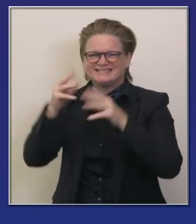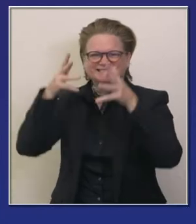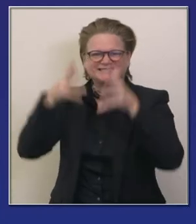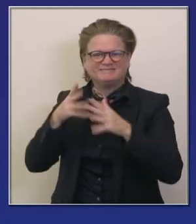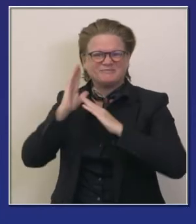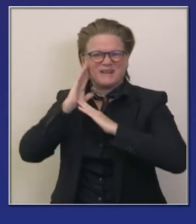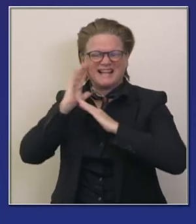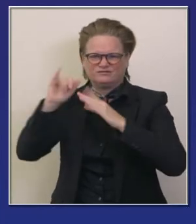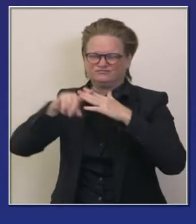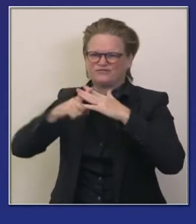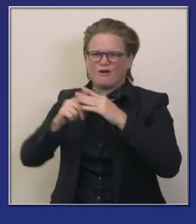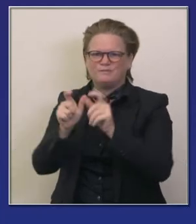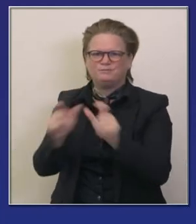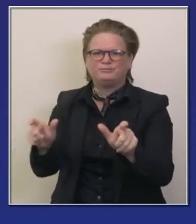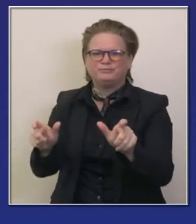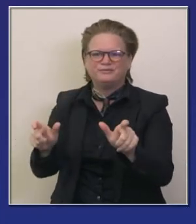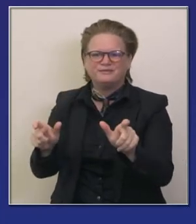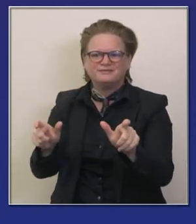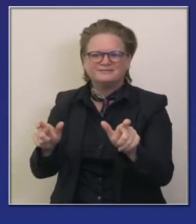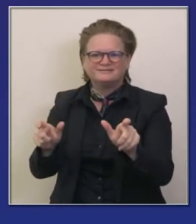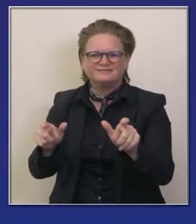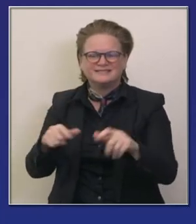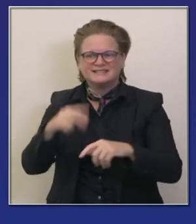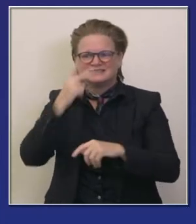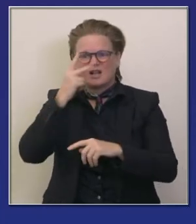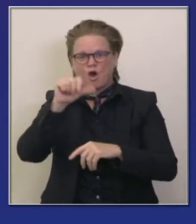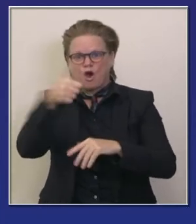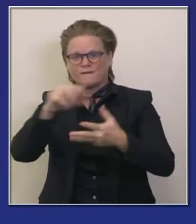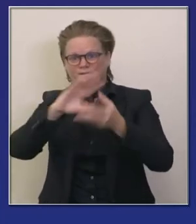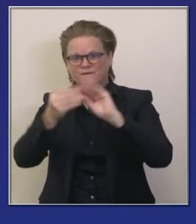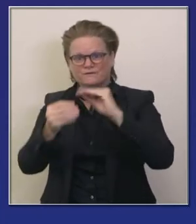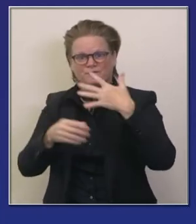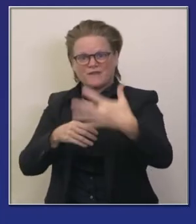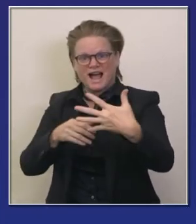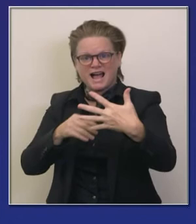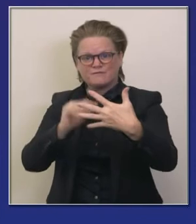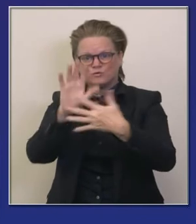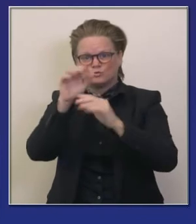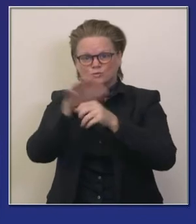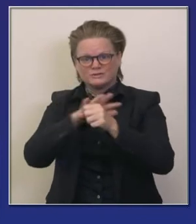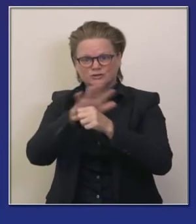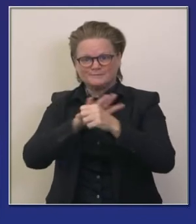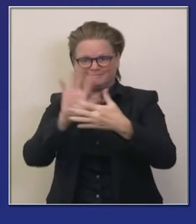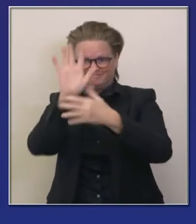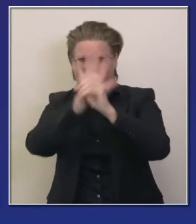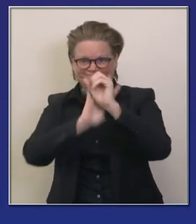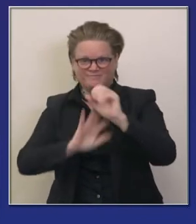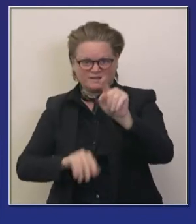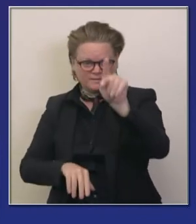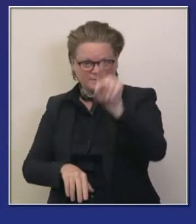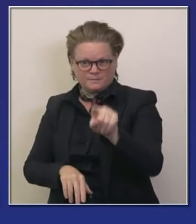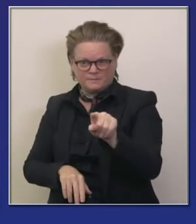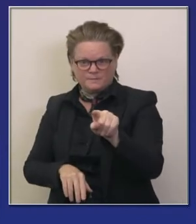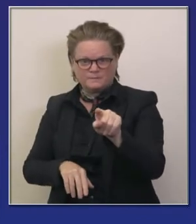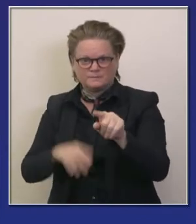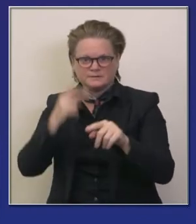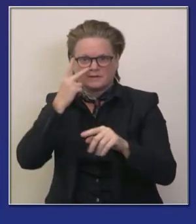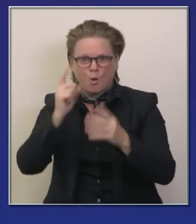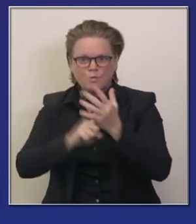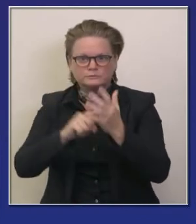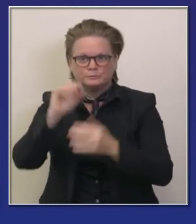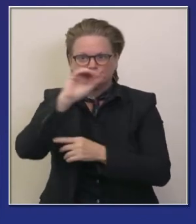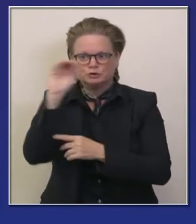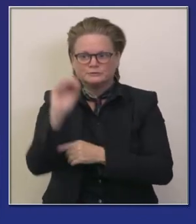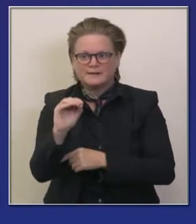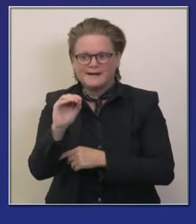aquí vemos actualmente la capacidad a unidades de cuidados intensivos en cada región en el mapa como